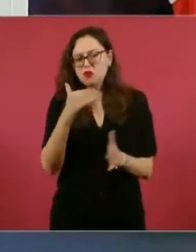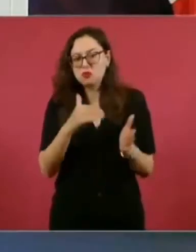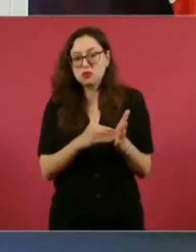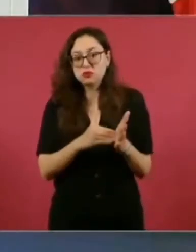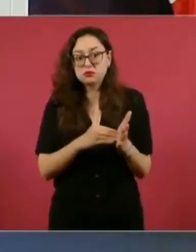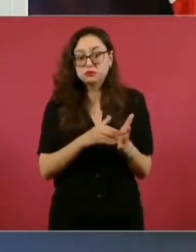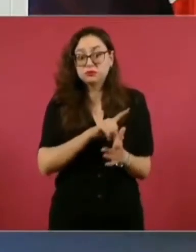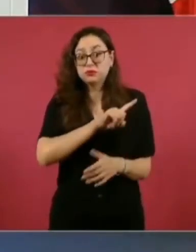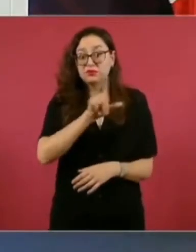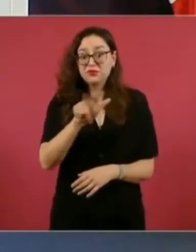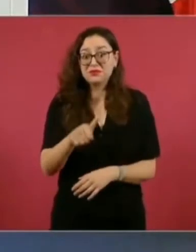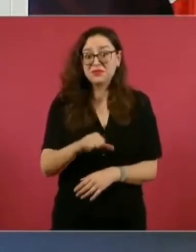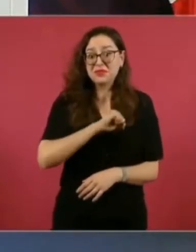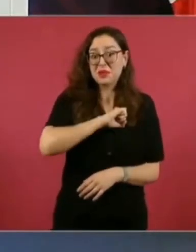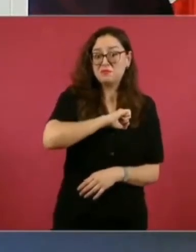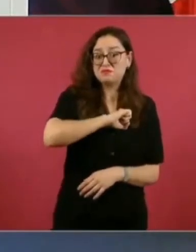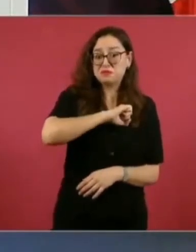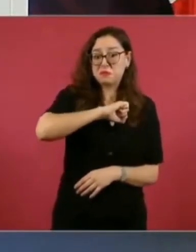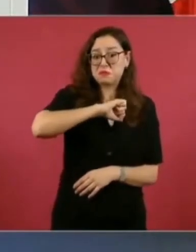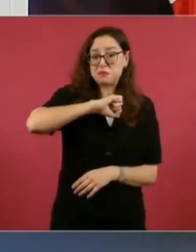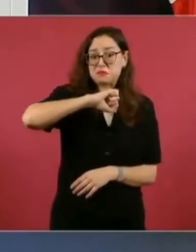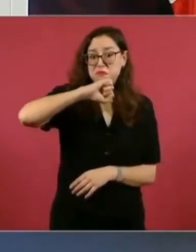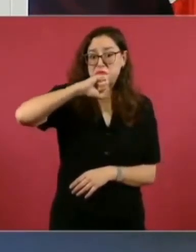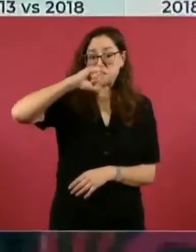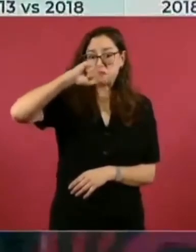al doble.